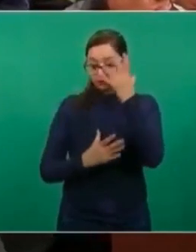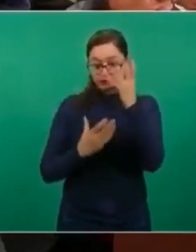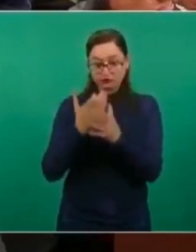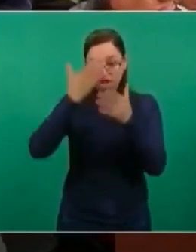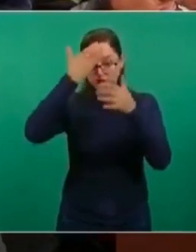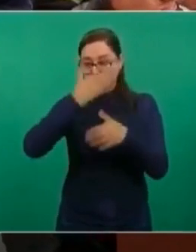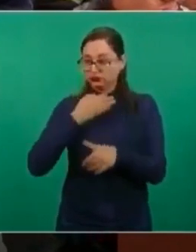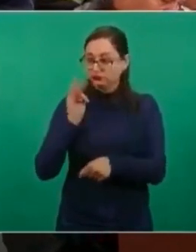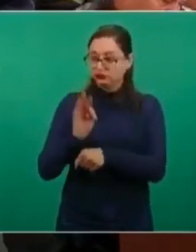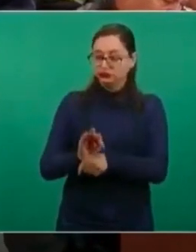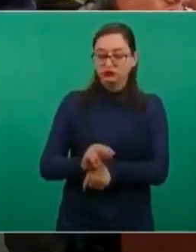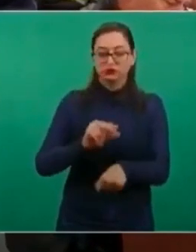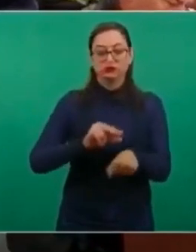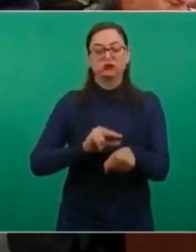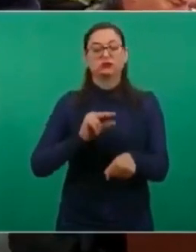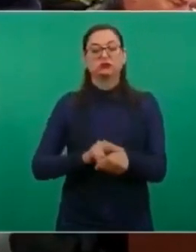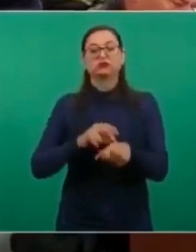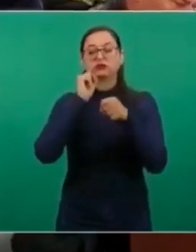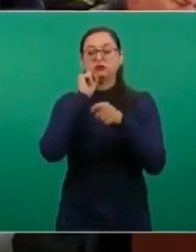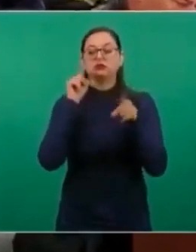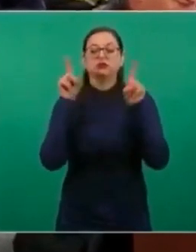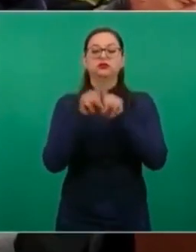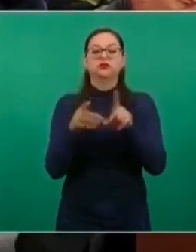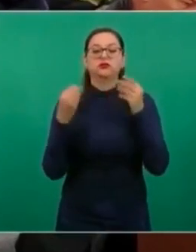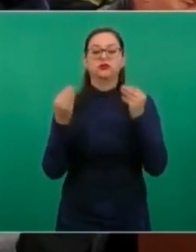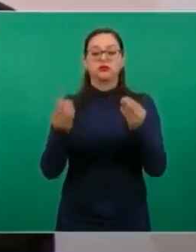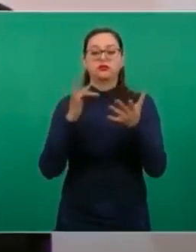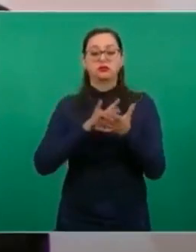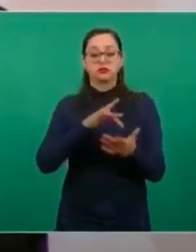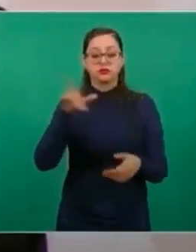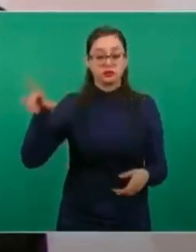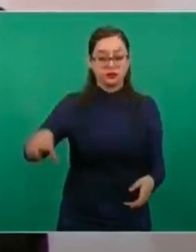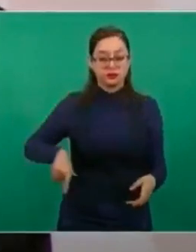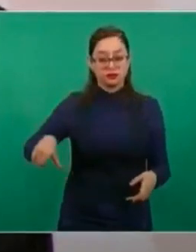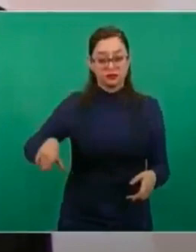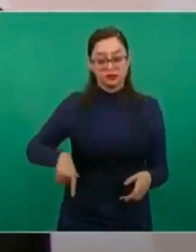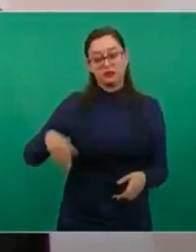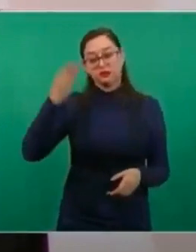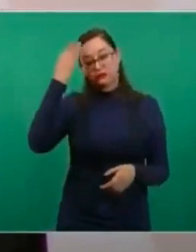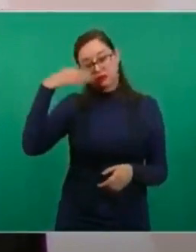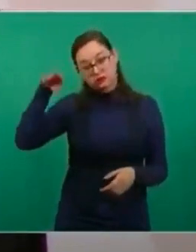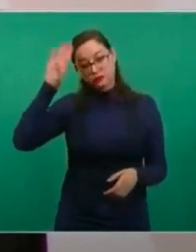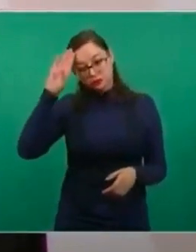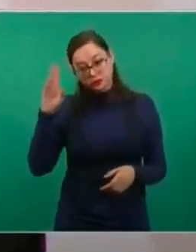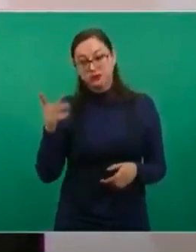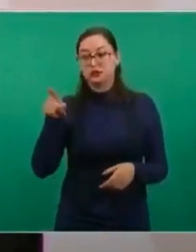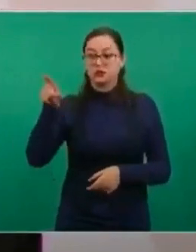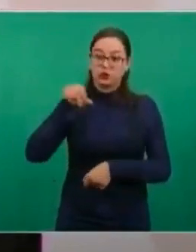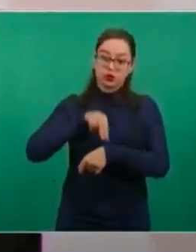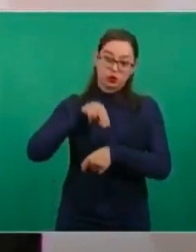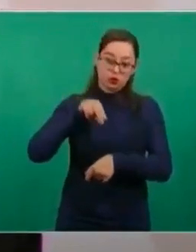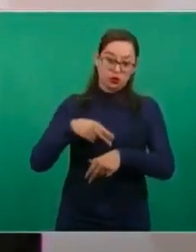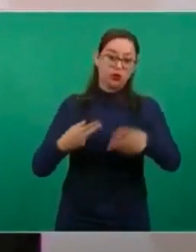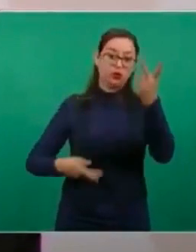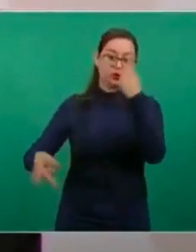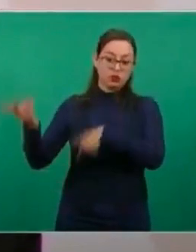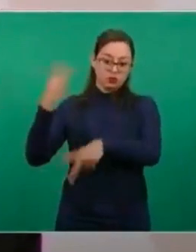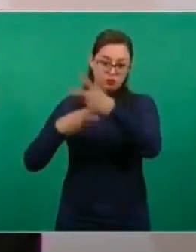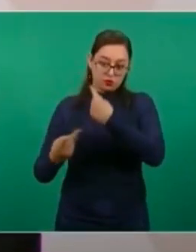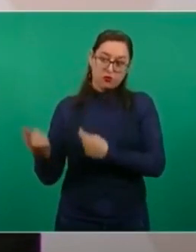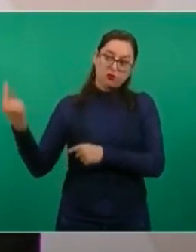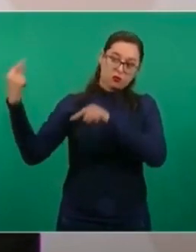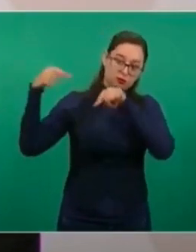agradecer al gobierno cubano que nos envió brigadas de